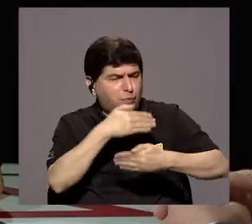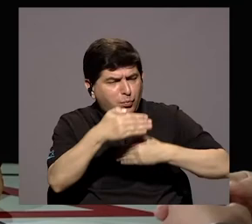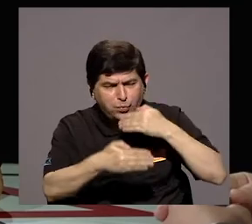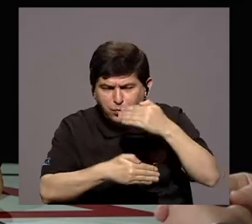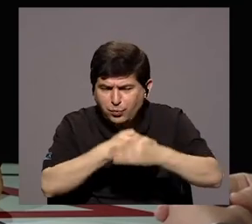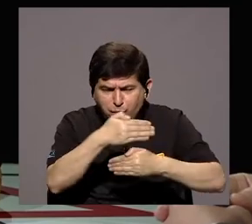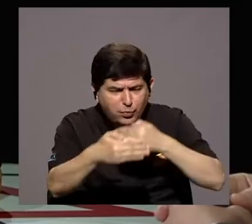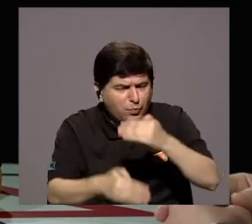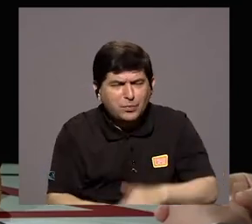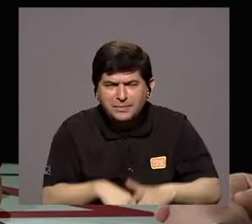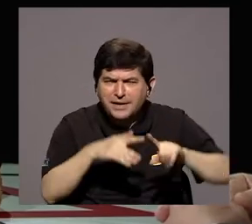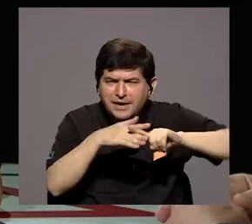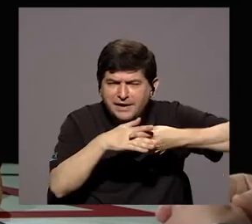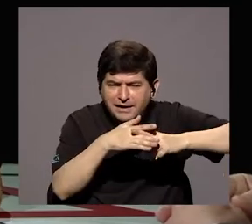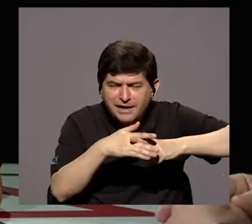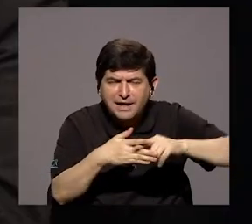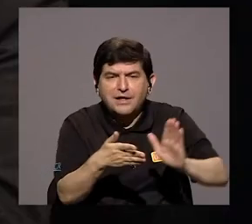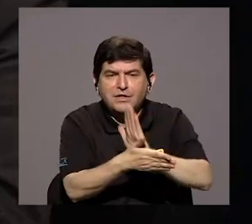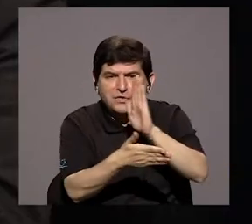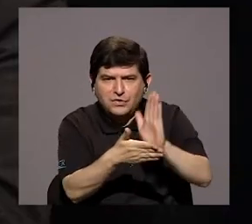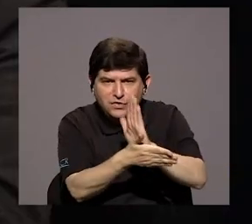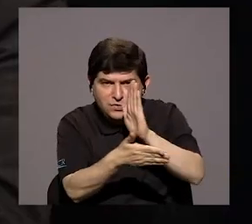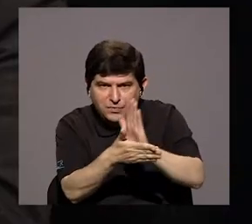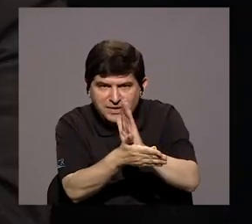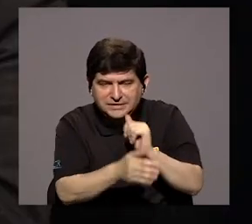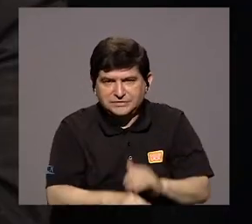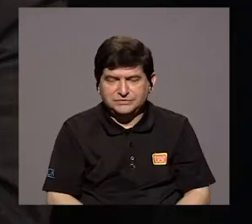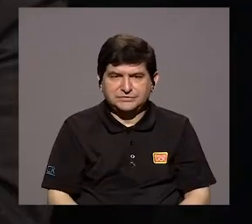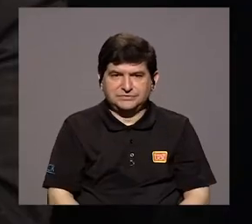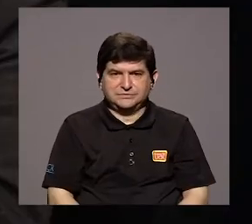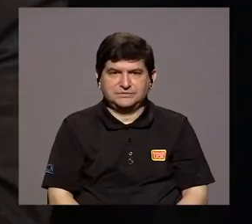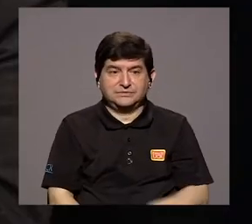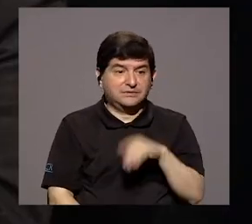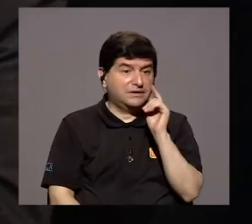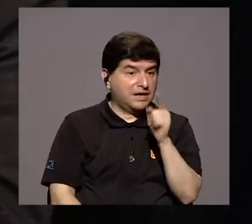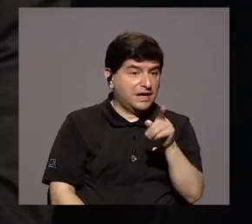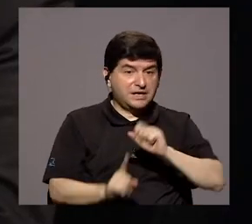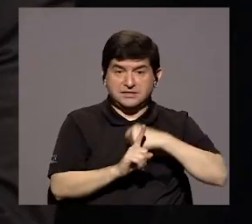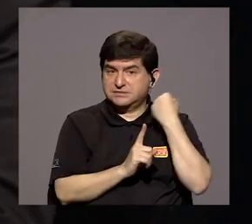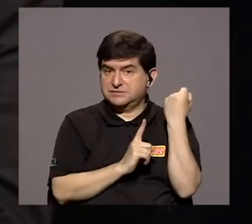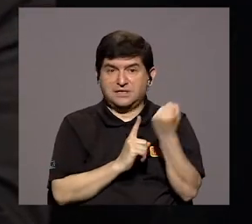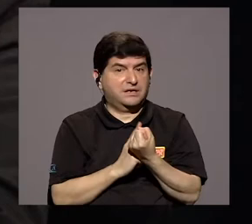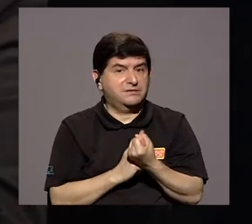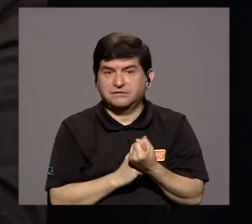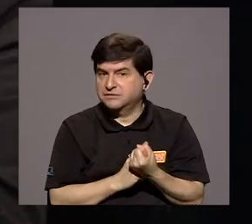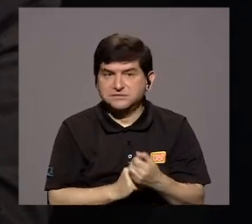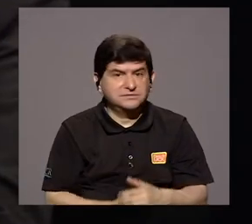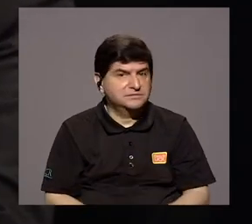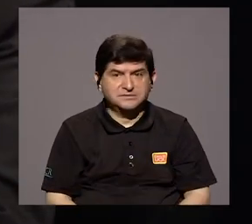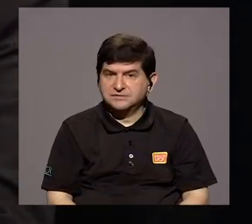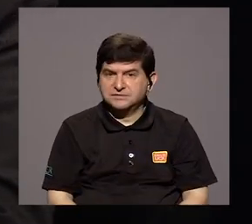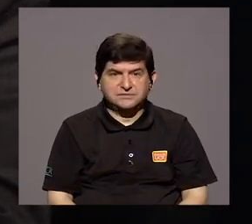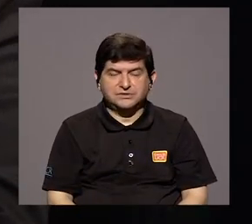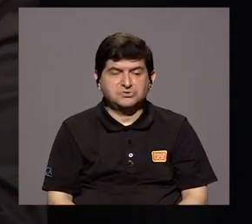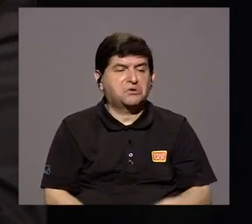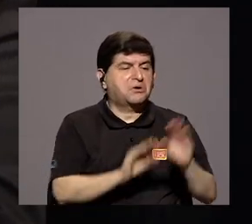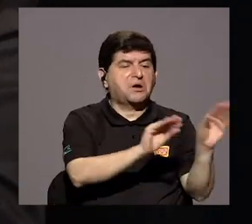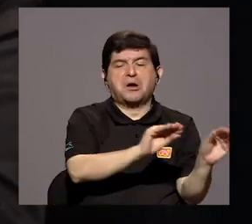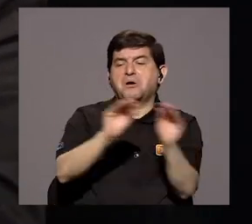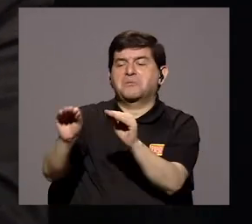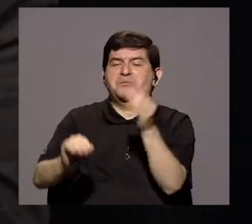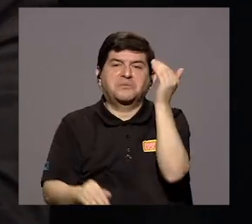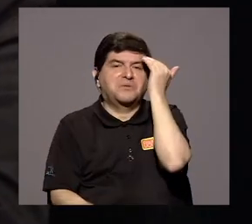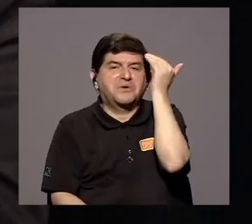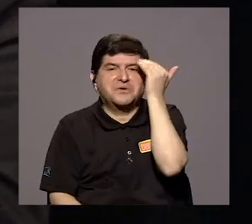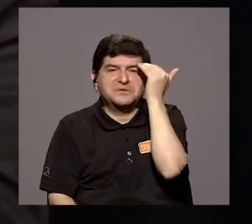dio para la restauración de estos documentos y lógicamente esto no es un asunto que se pueda ir trasladando el